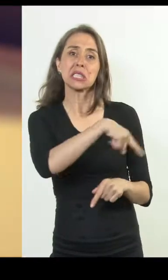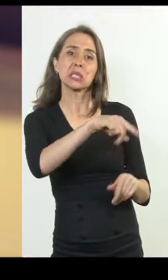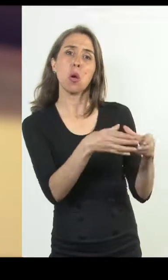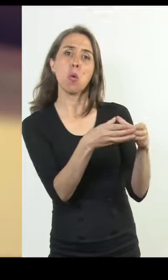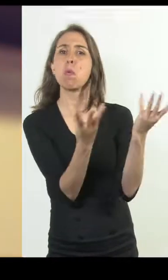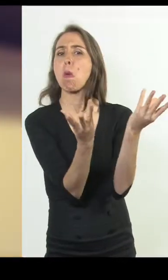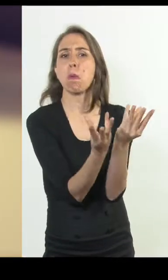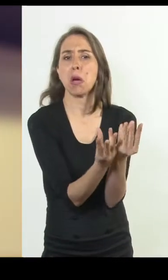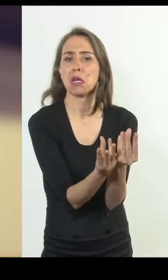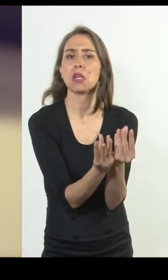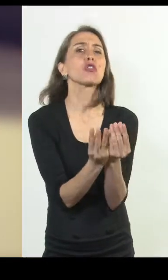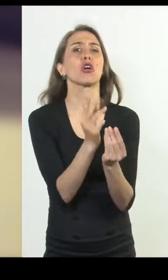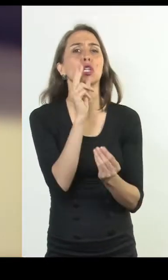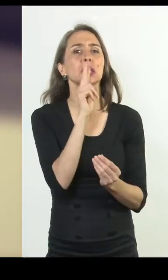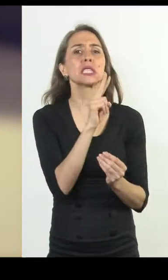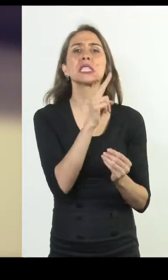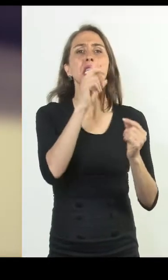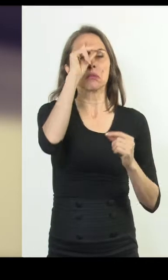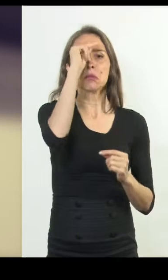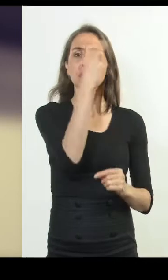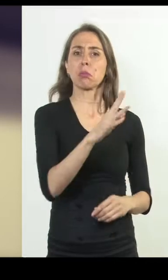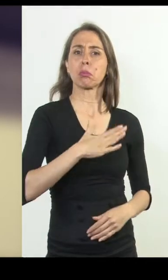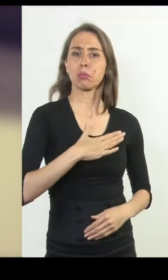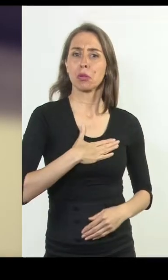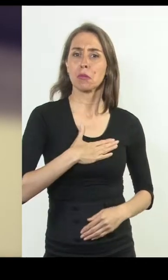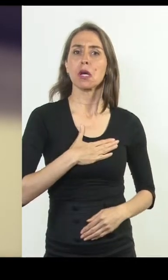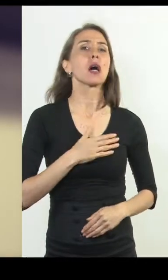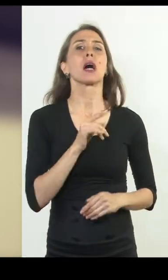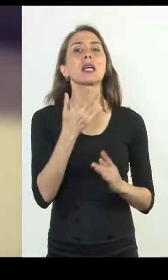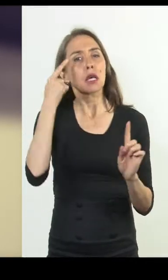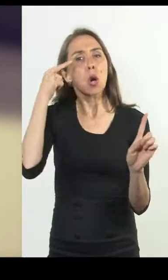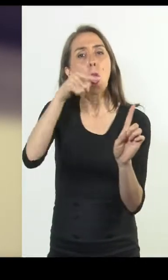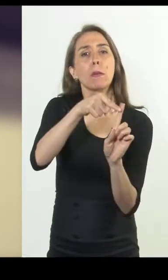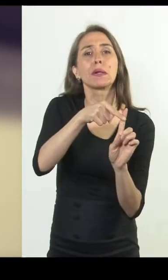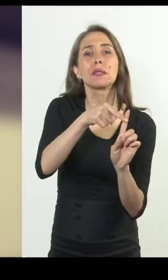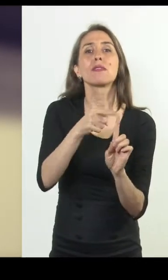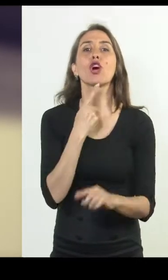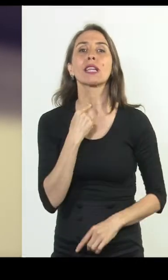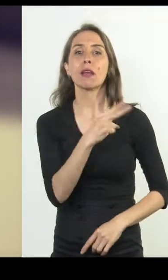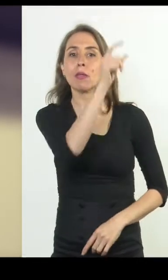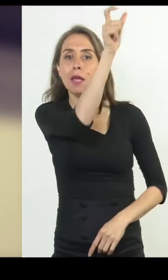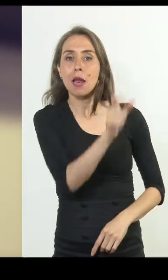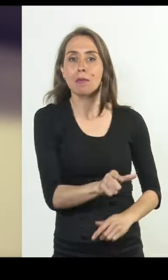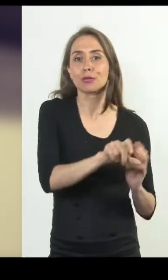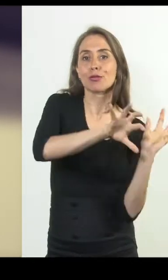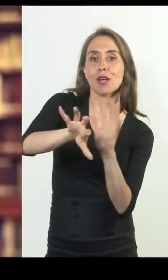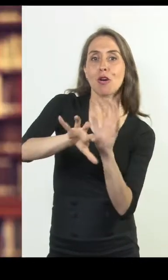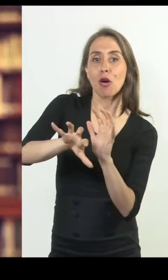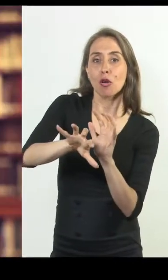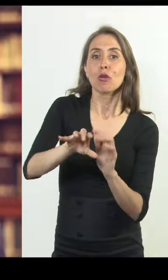pequeño, sin raíces en la opinión y que parecía no tener otra razón de existencia que el interés personal y el odio.